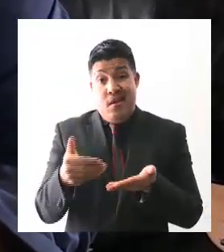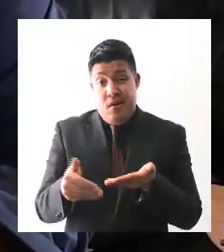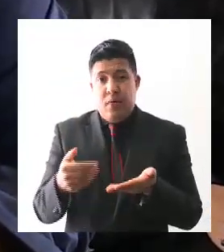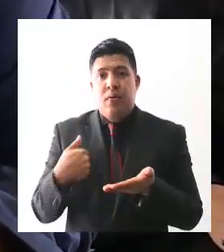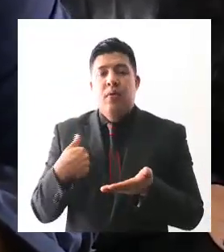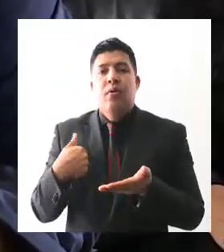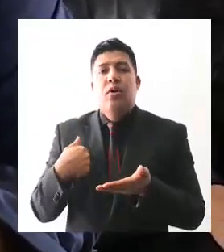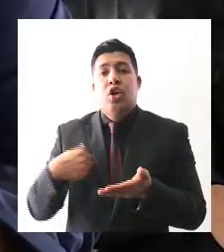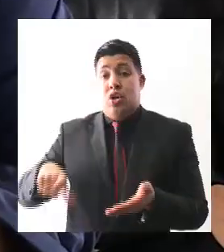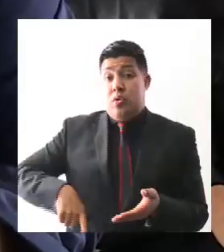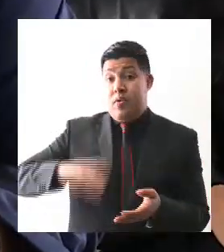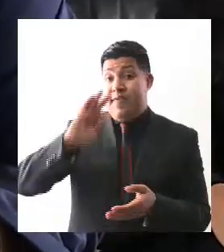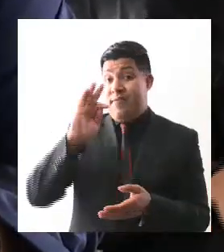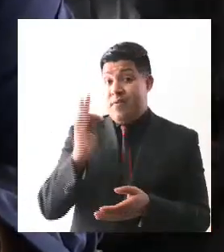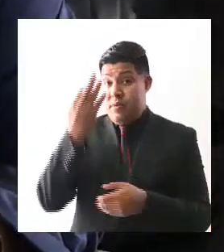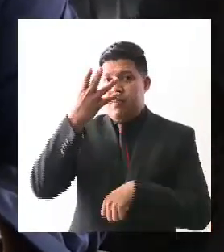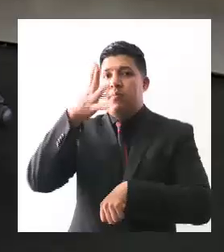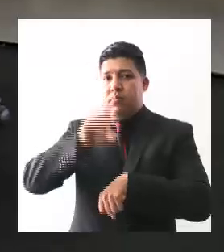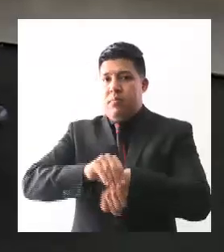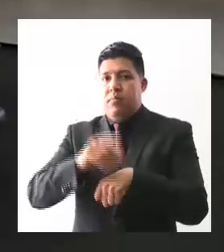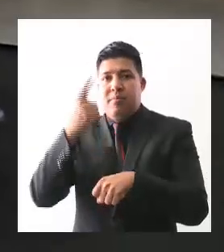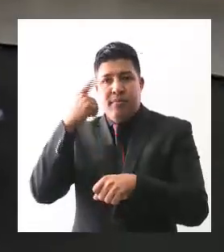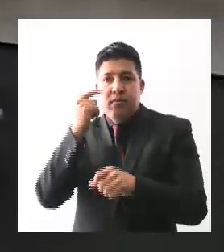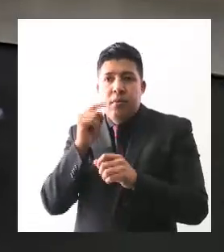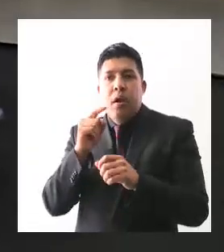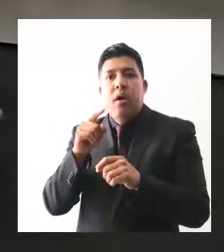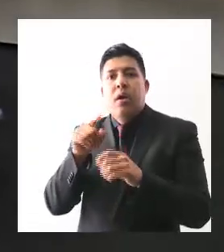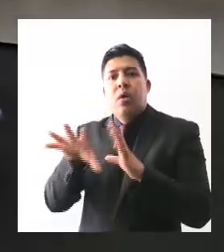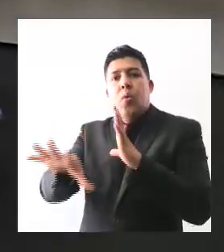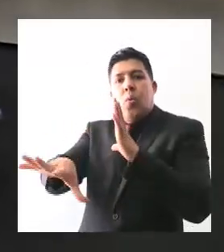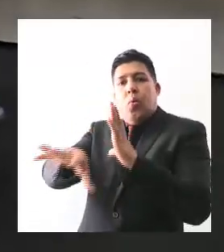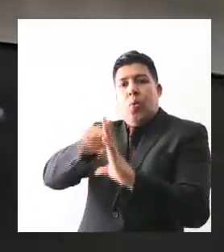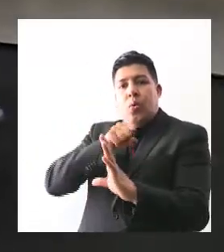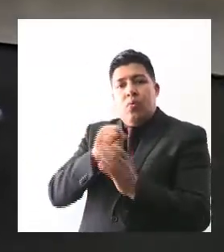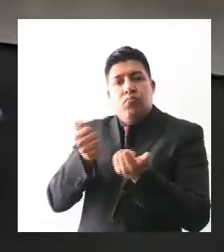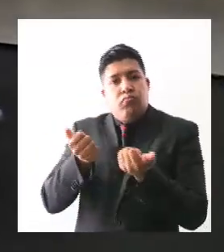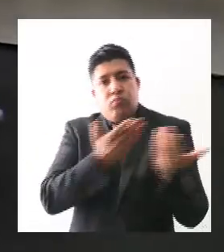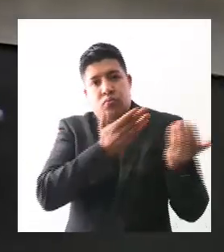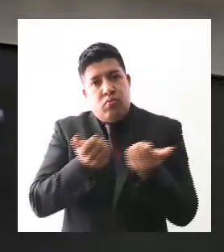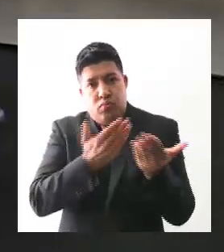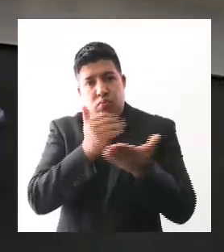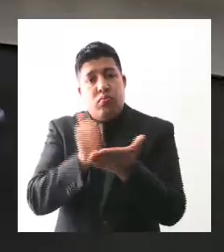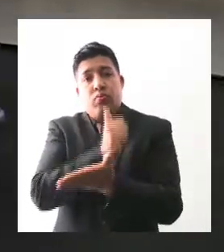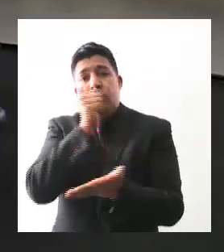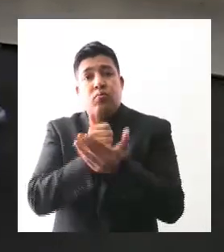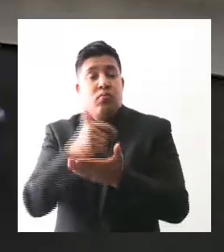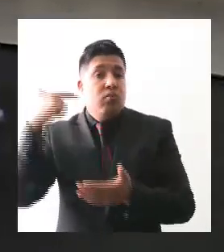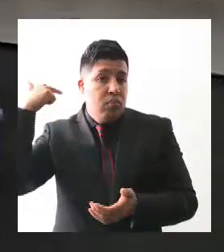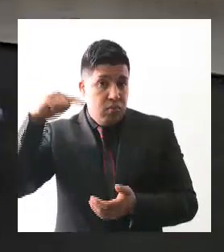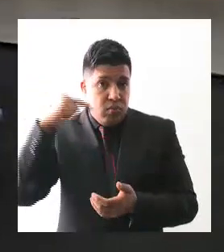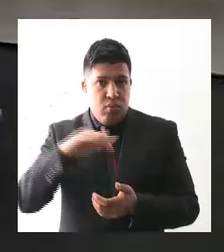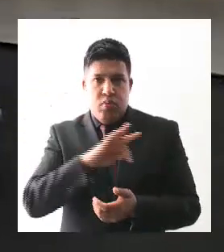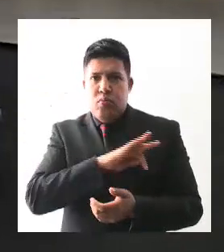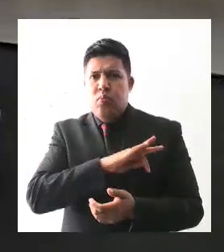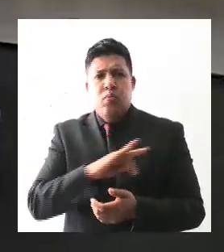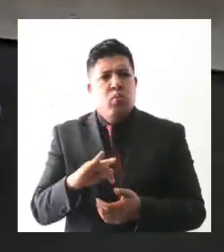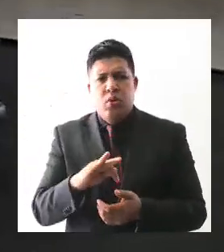permitió el gobierno federal para dotar de mayor o de más agua a la zona metropolitana de 1